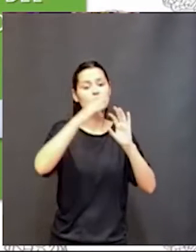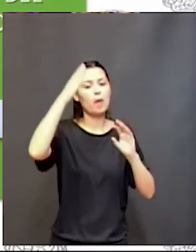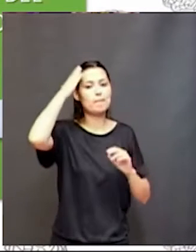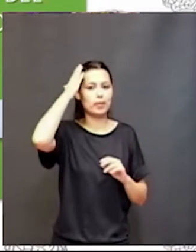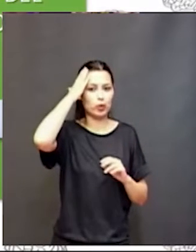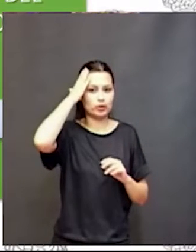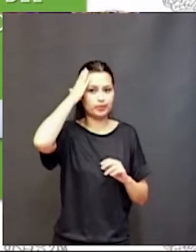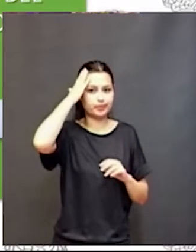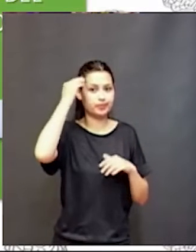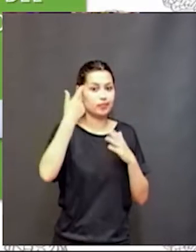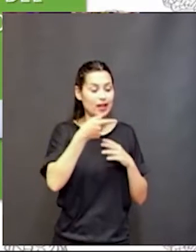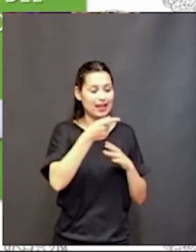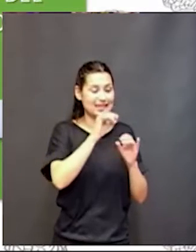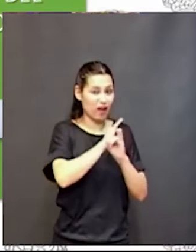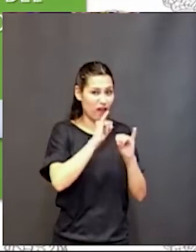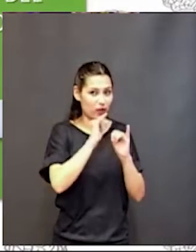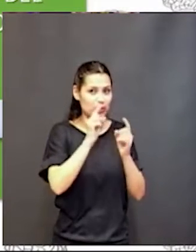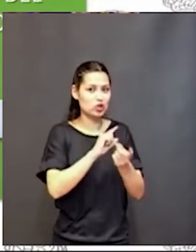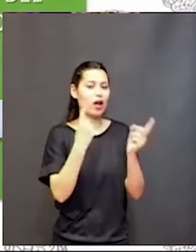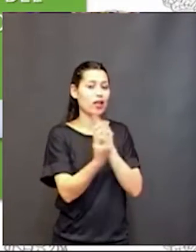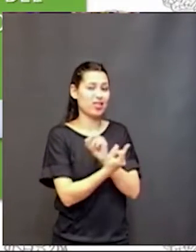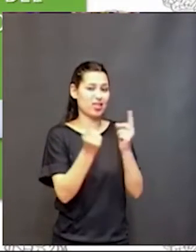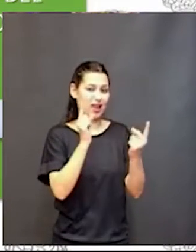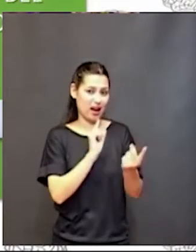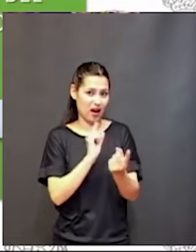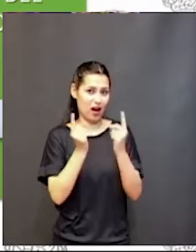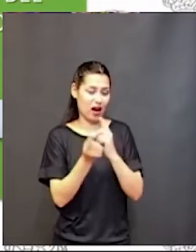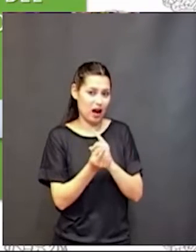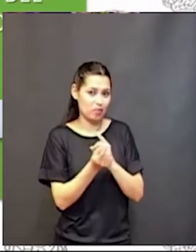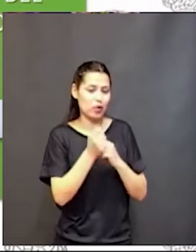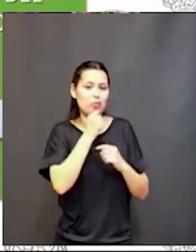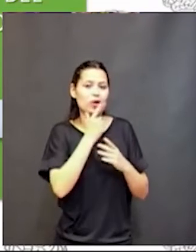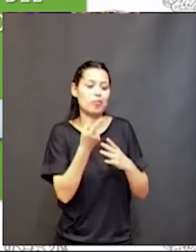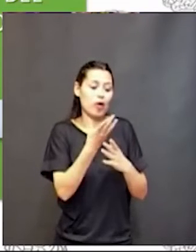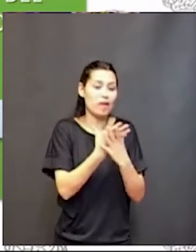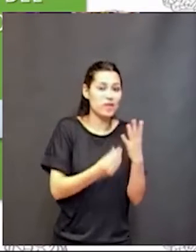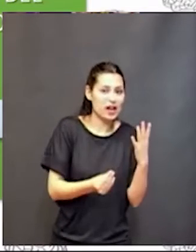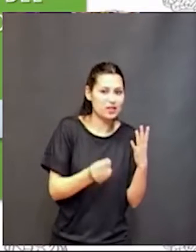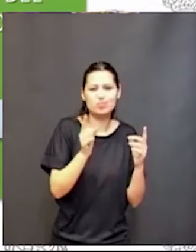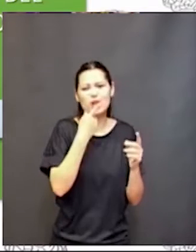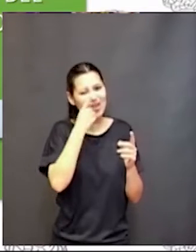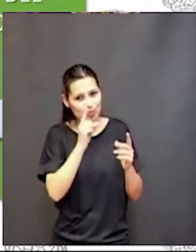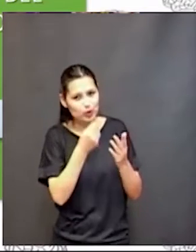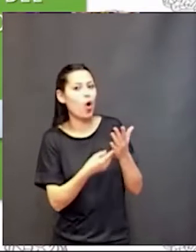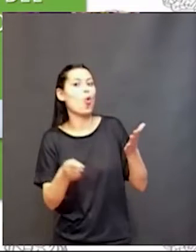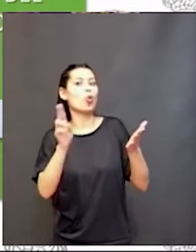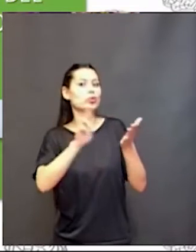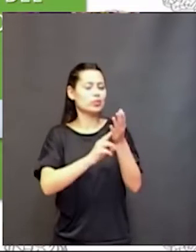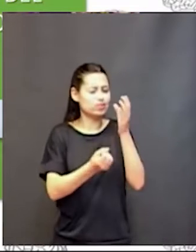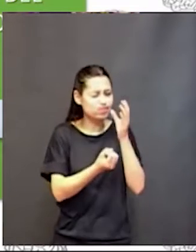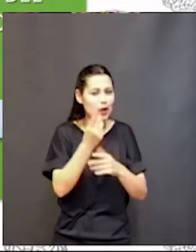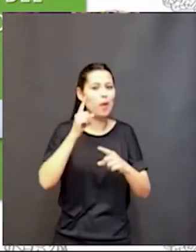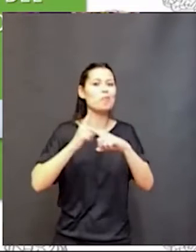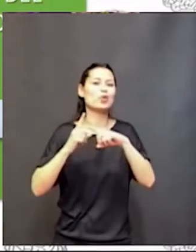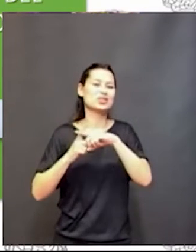información va a tener un feedback aparte tal vez de un error pero un feedback que hace que mi aprendizaje sea realmente positivo, el error